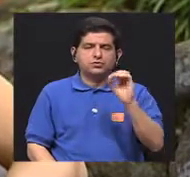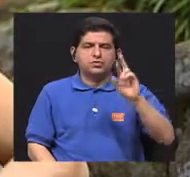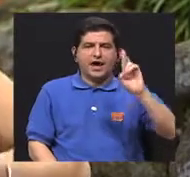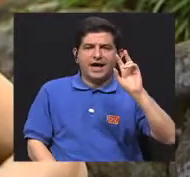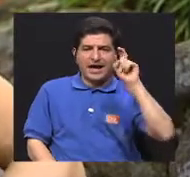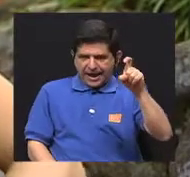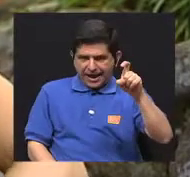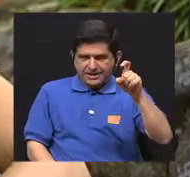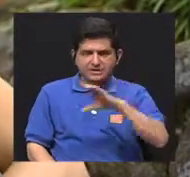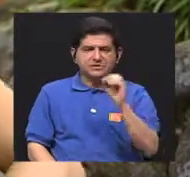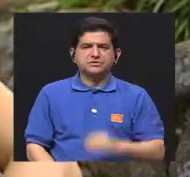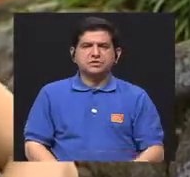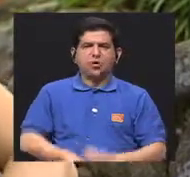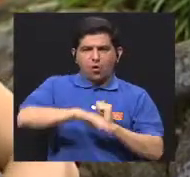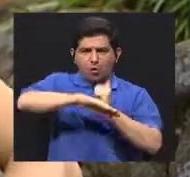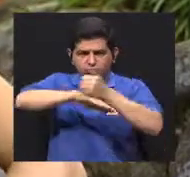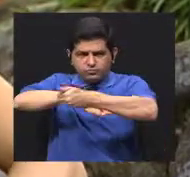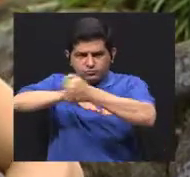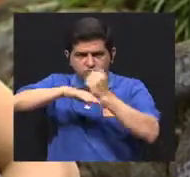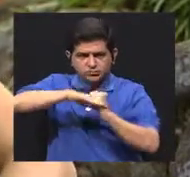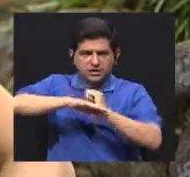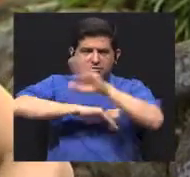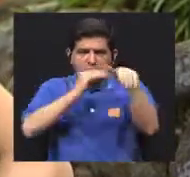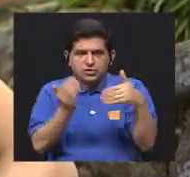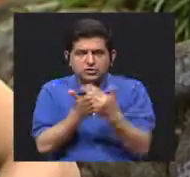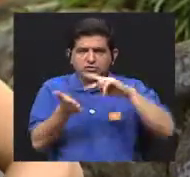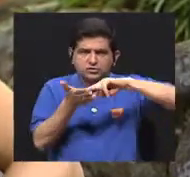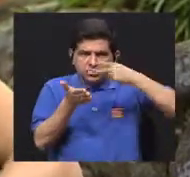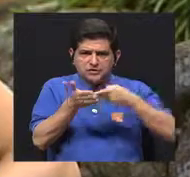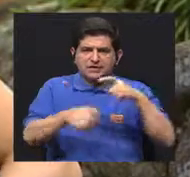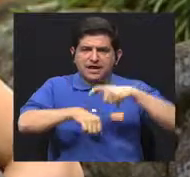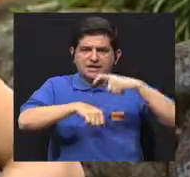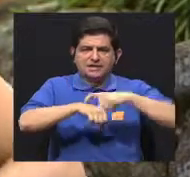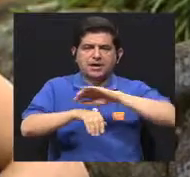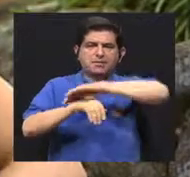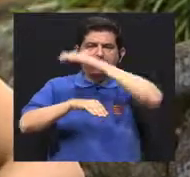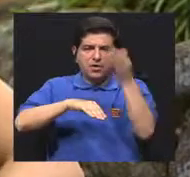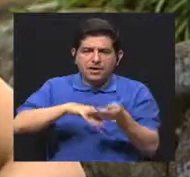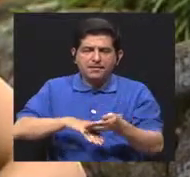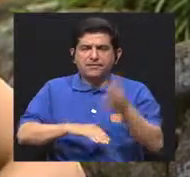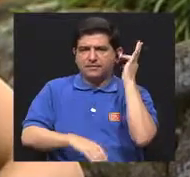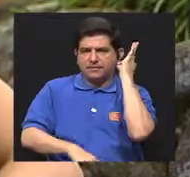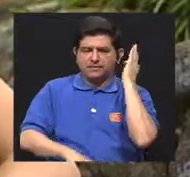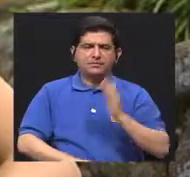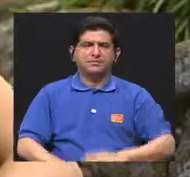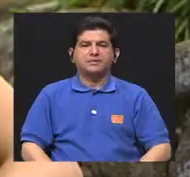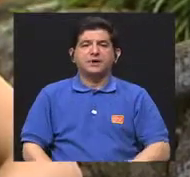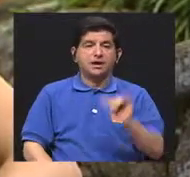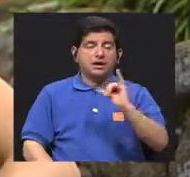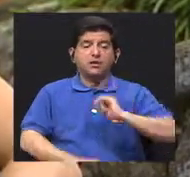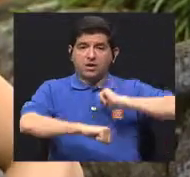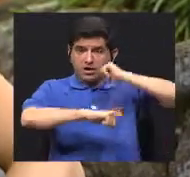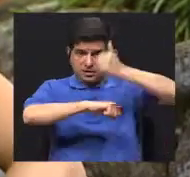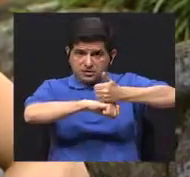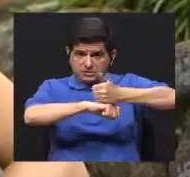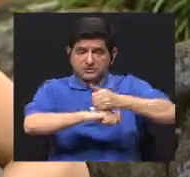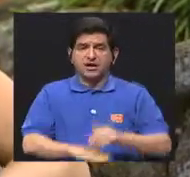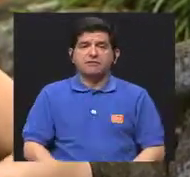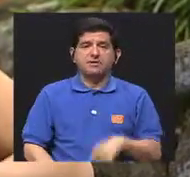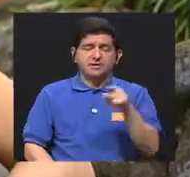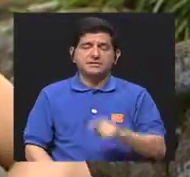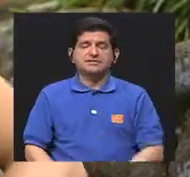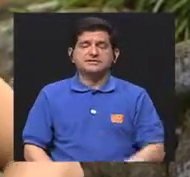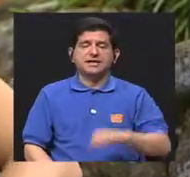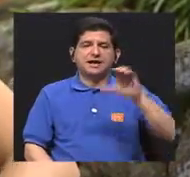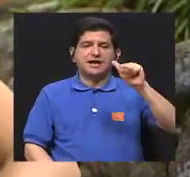el uso de rayos X, ultrasonidos para toda la parte, digamos, durante el embarazo de la mujer, la creación de